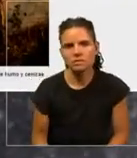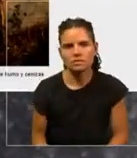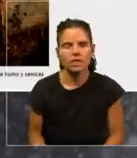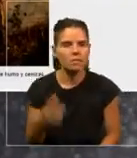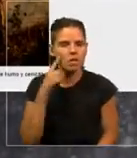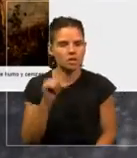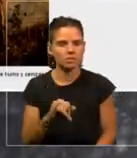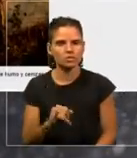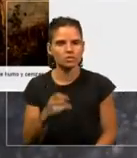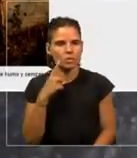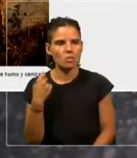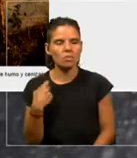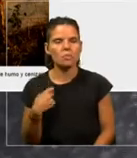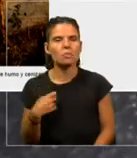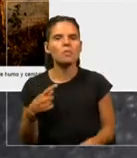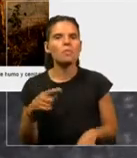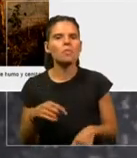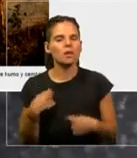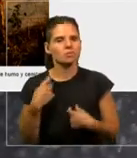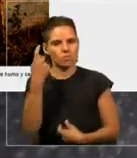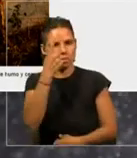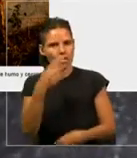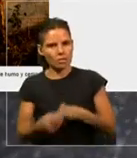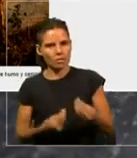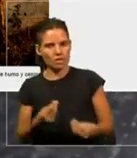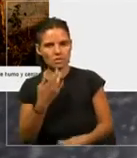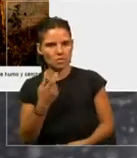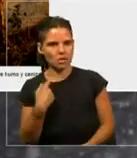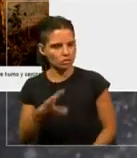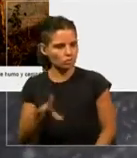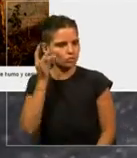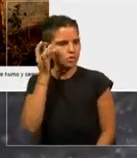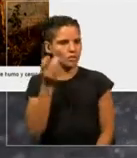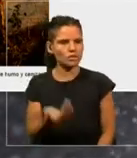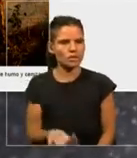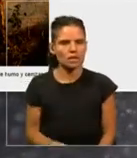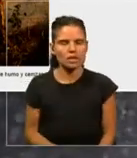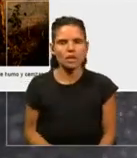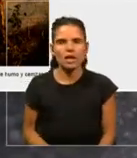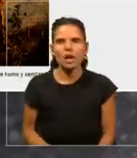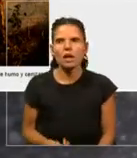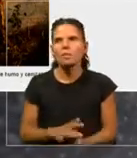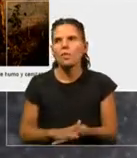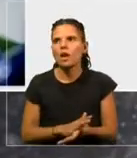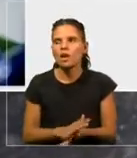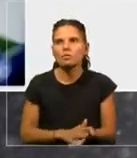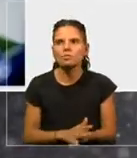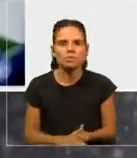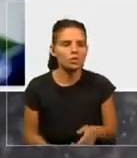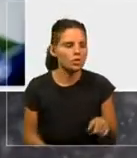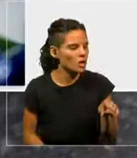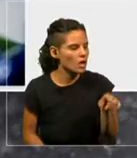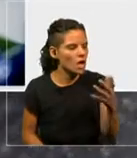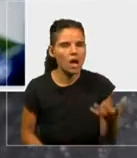alertados de lo que pasa, porque nos encontramos que ahí, por ejemplo, vamos a ver.